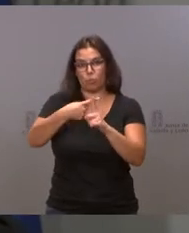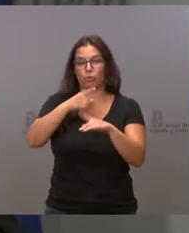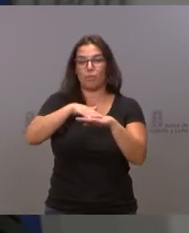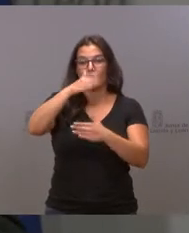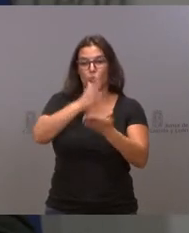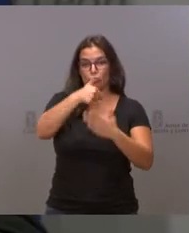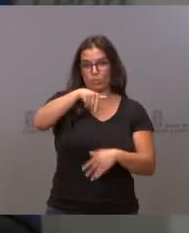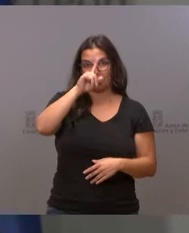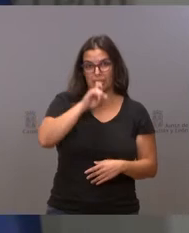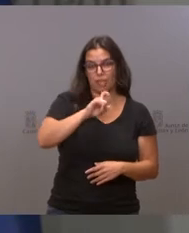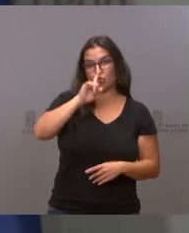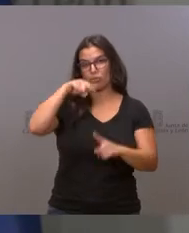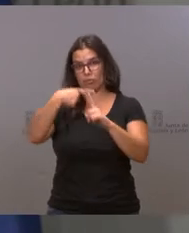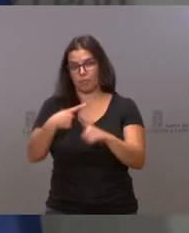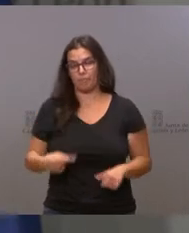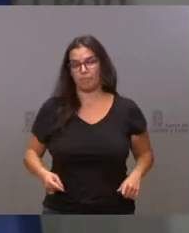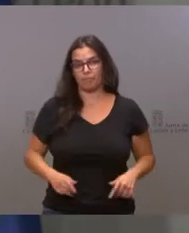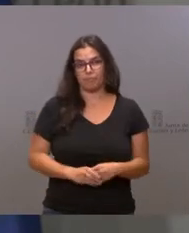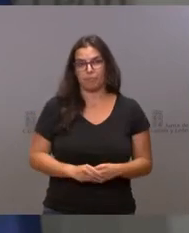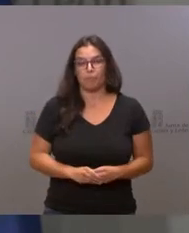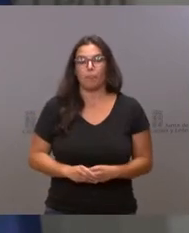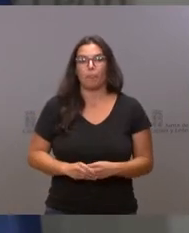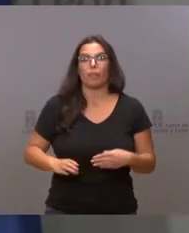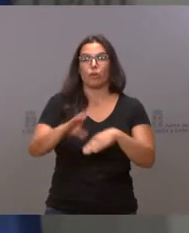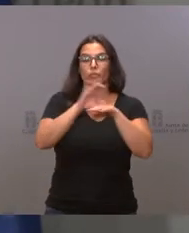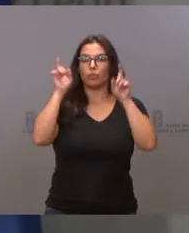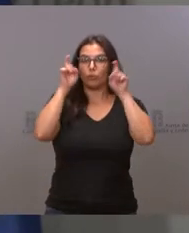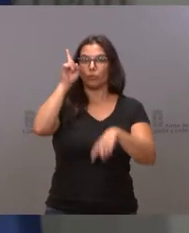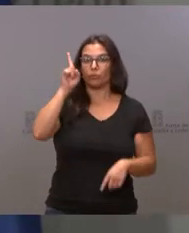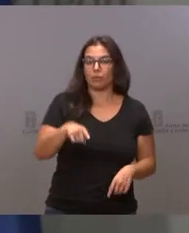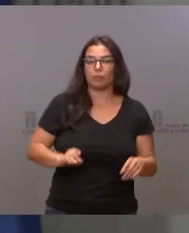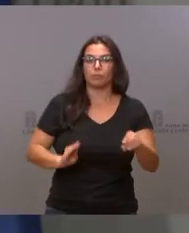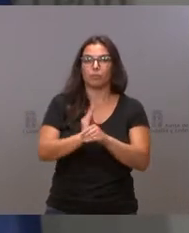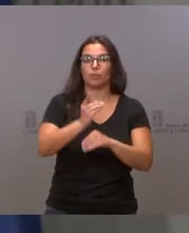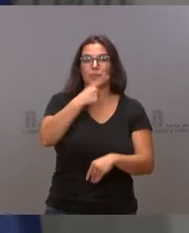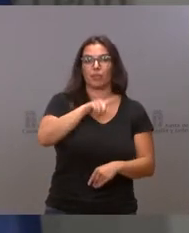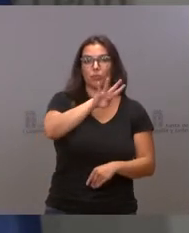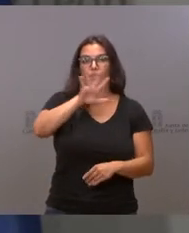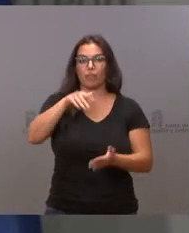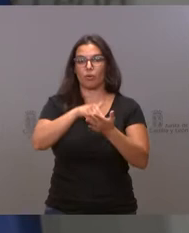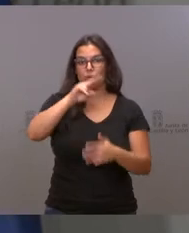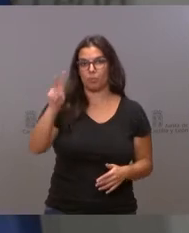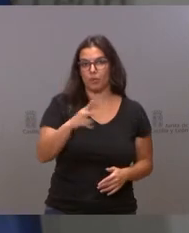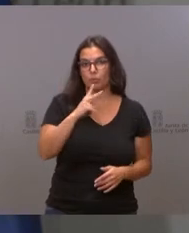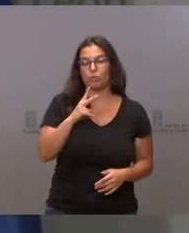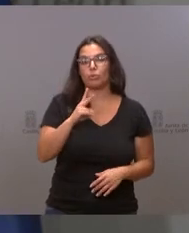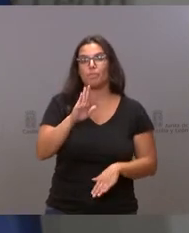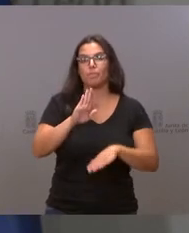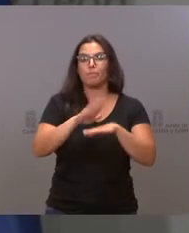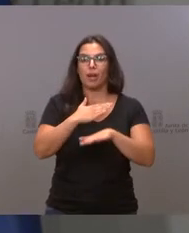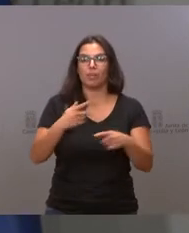-2022. La Consejería de Educación destina también 145.000 euros para